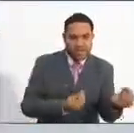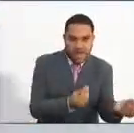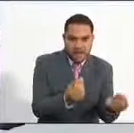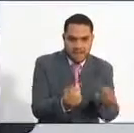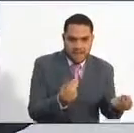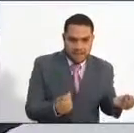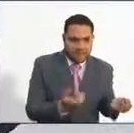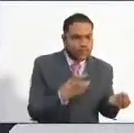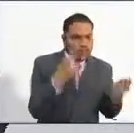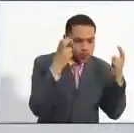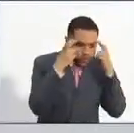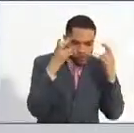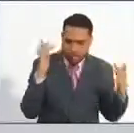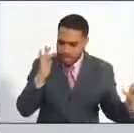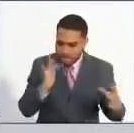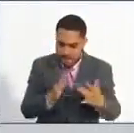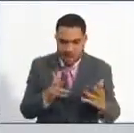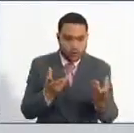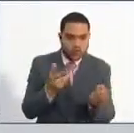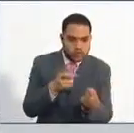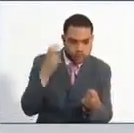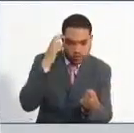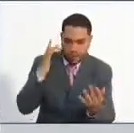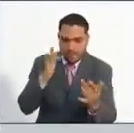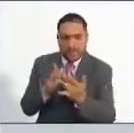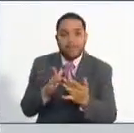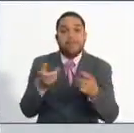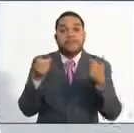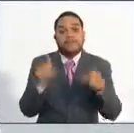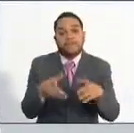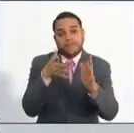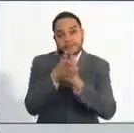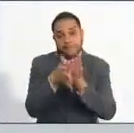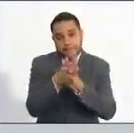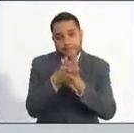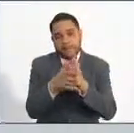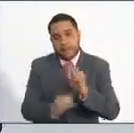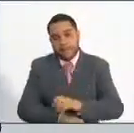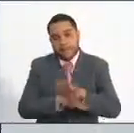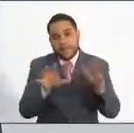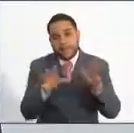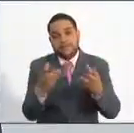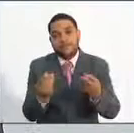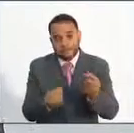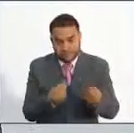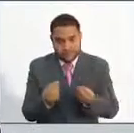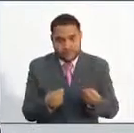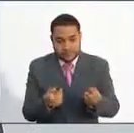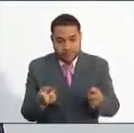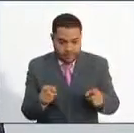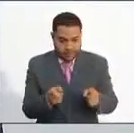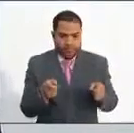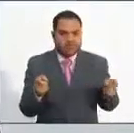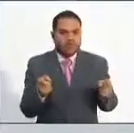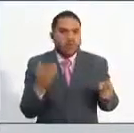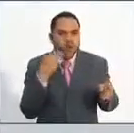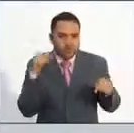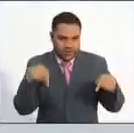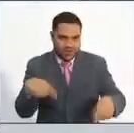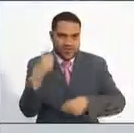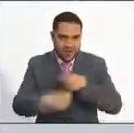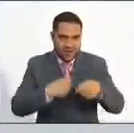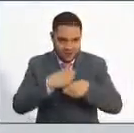Sin embargo, vale la pena precisar que, si bien es cierto, se da esta amplitud a partir de este año,